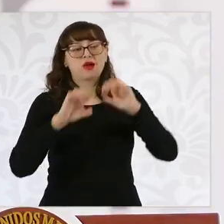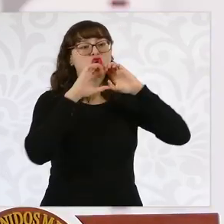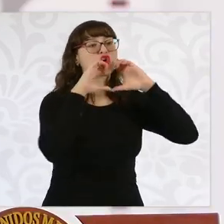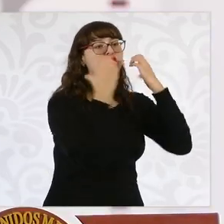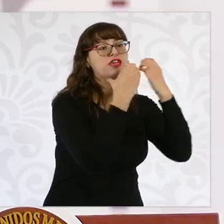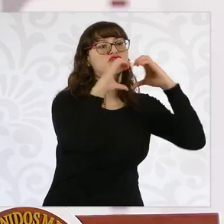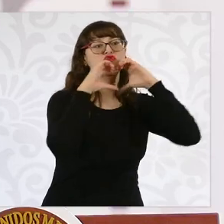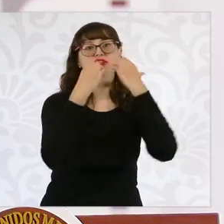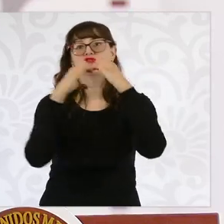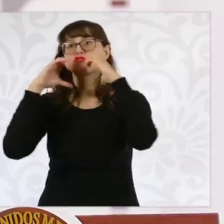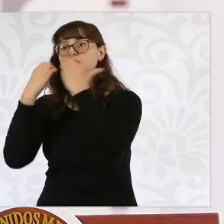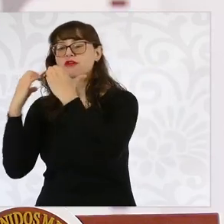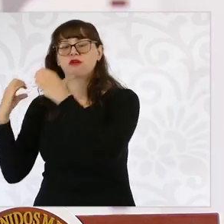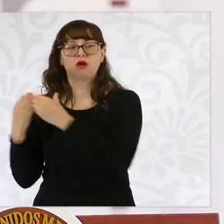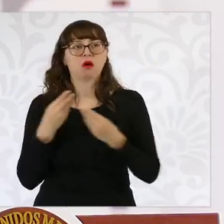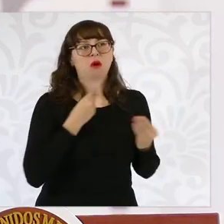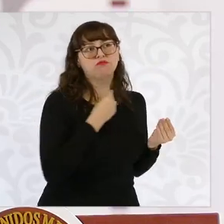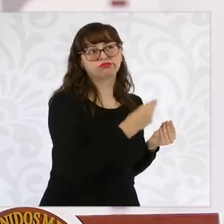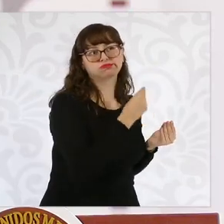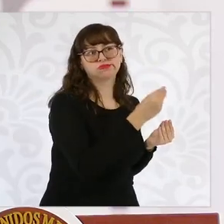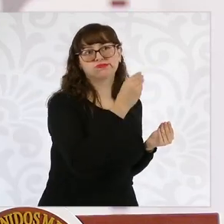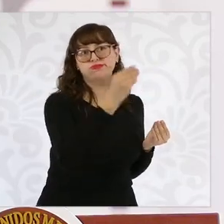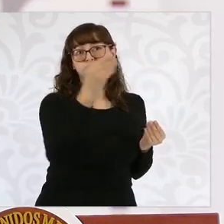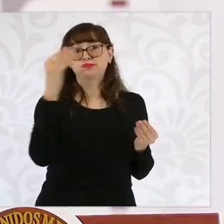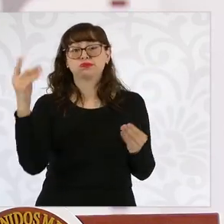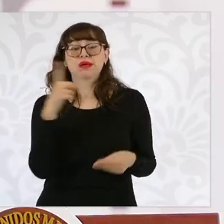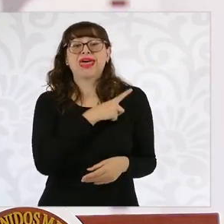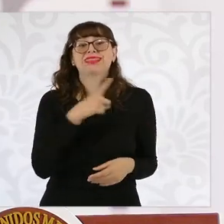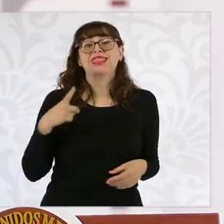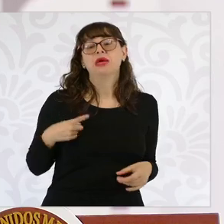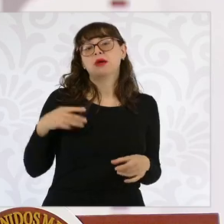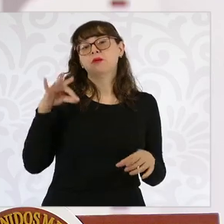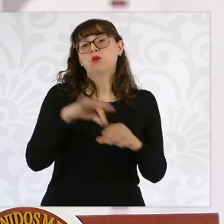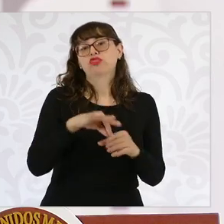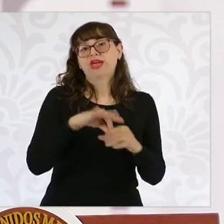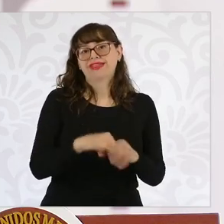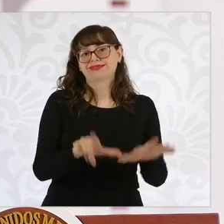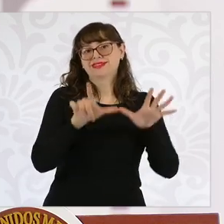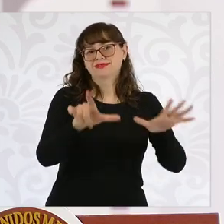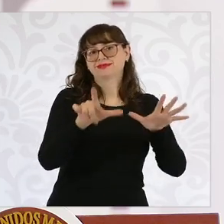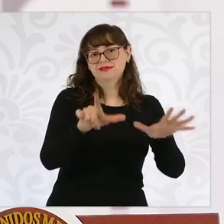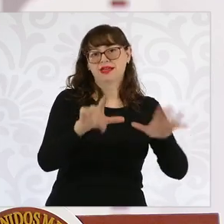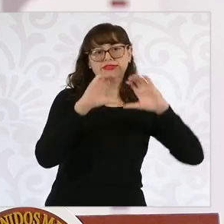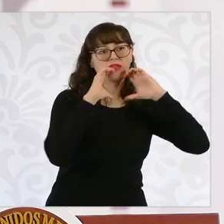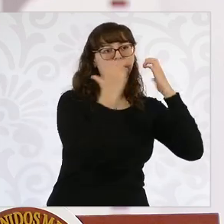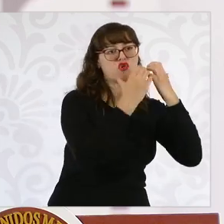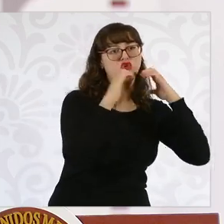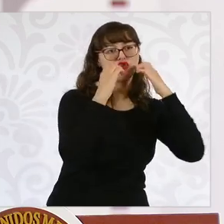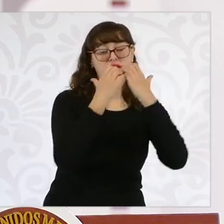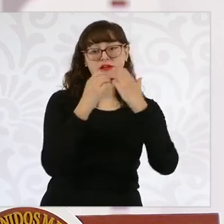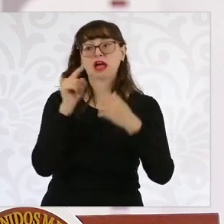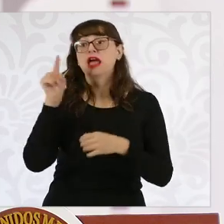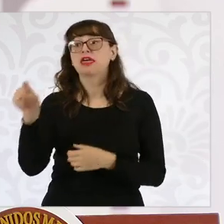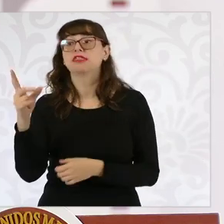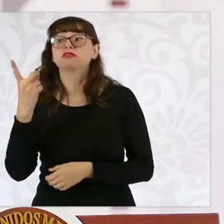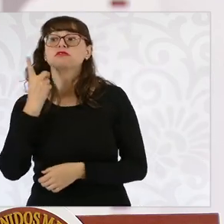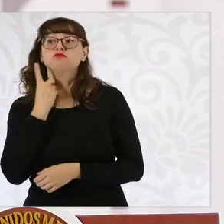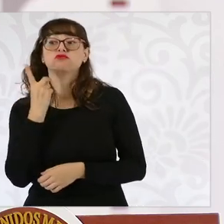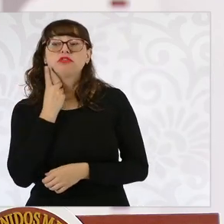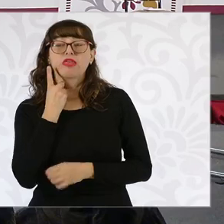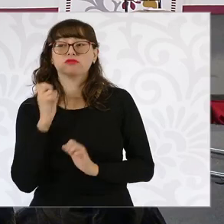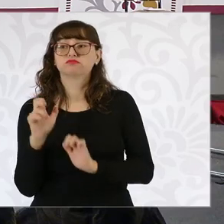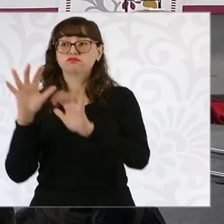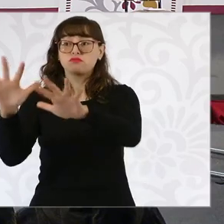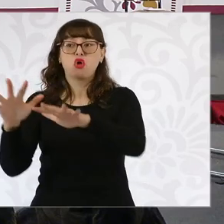el Congreso, en la Cámara de Diputados fue aprobado en lo general por todos los partidos